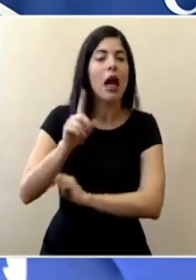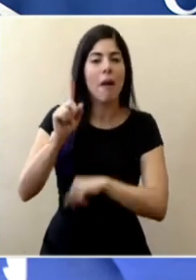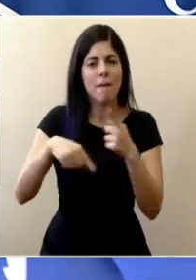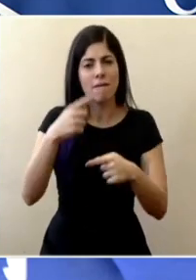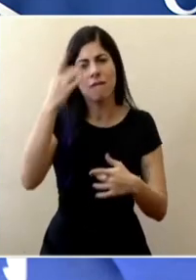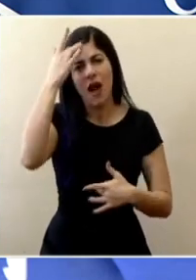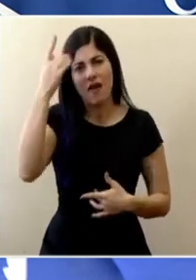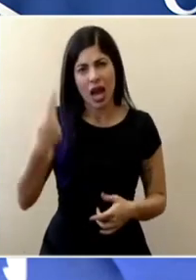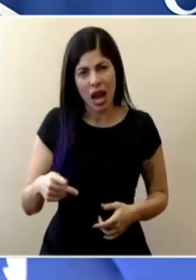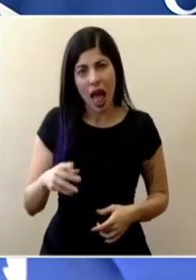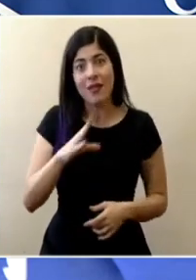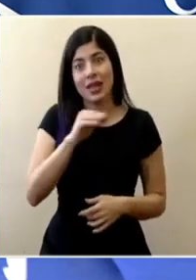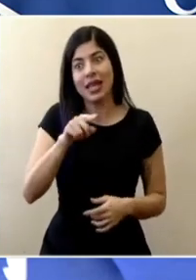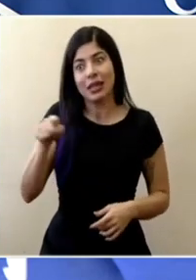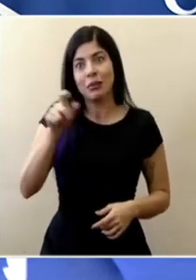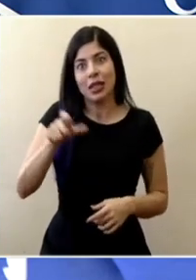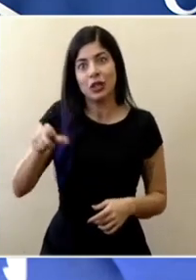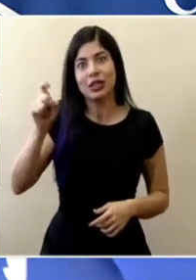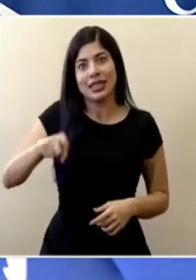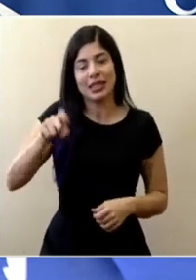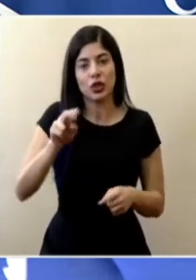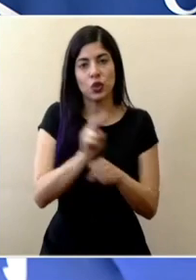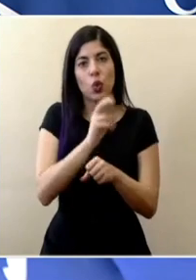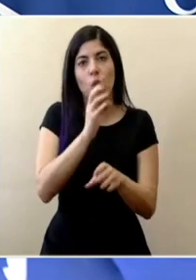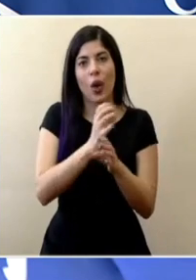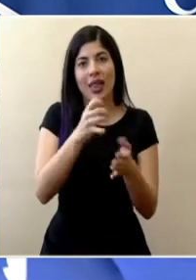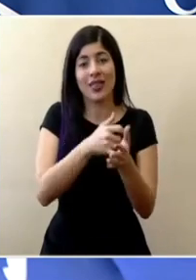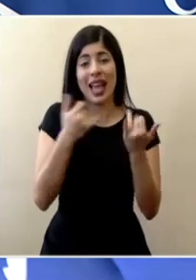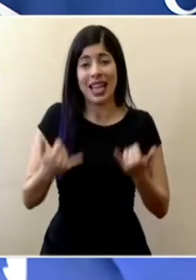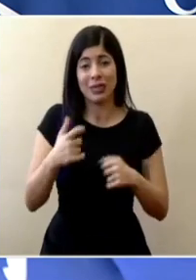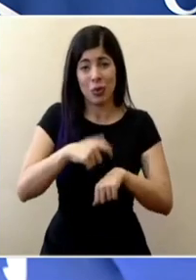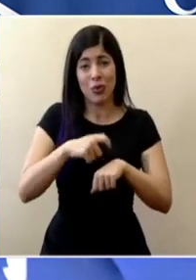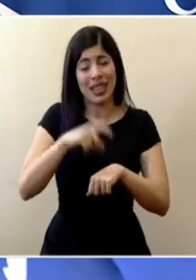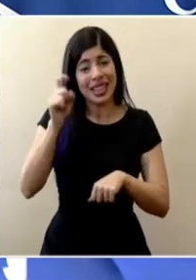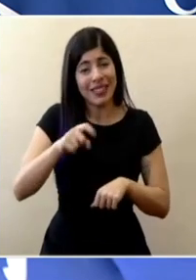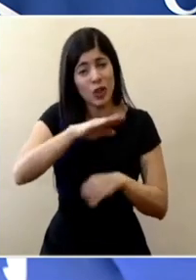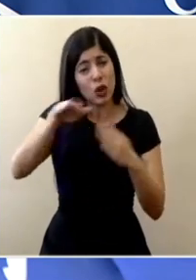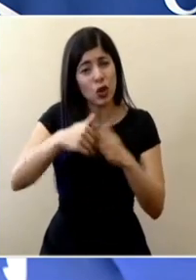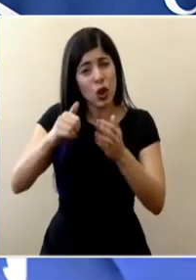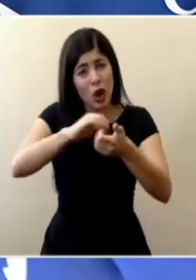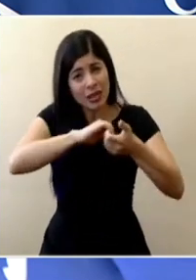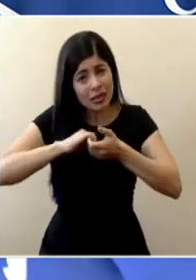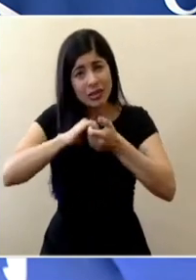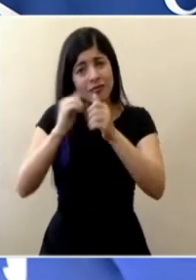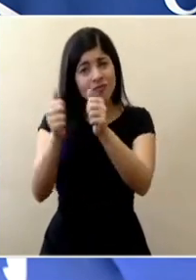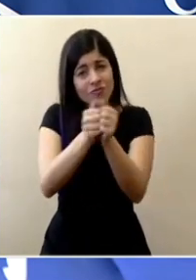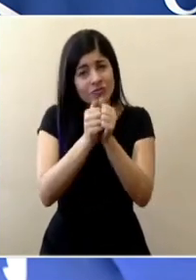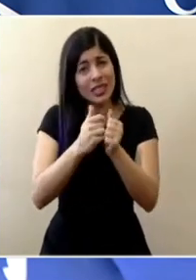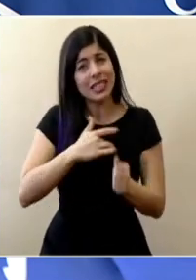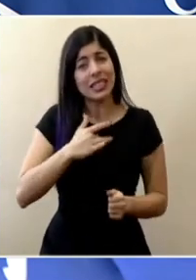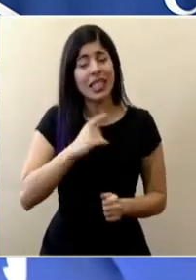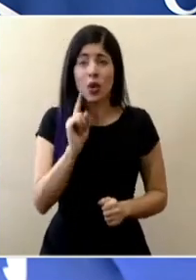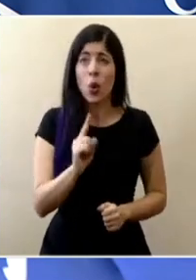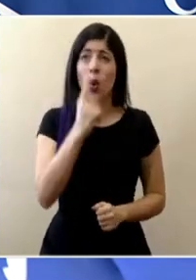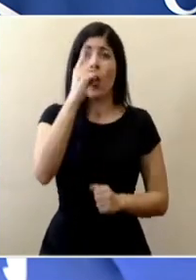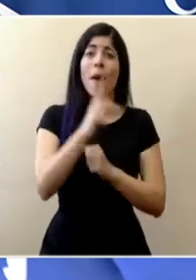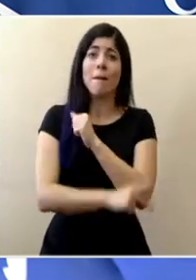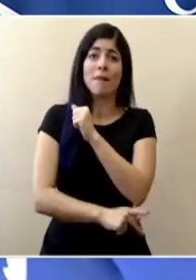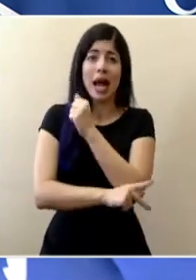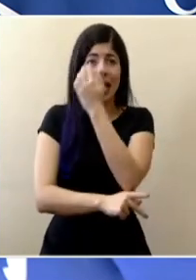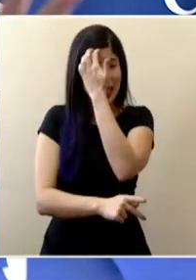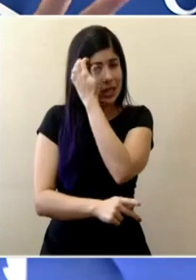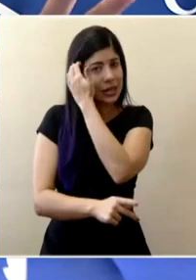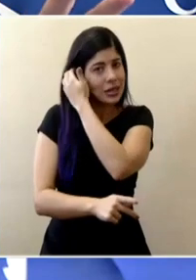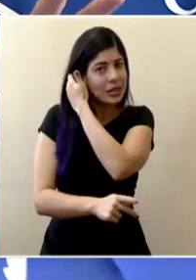enfermar gravemente y que va a requerir de esa unidad de cuidados intensivos eso es lo que ocupamos en este momento ser solidarios unirnos sentir que somos un solo país y que